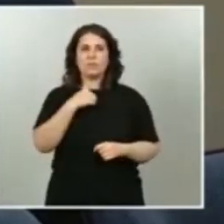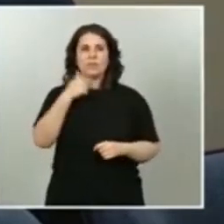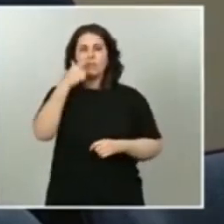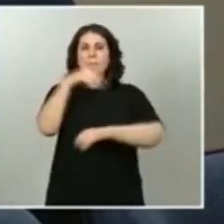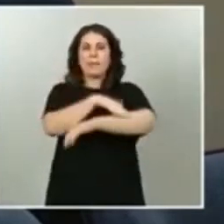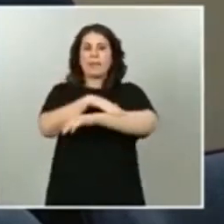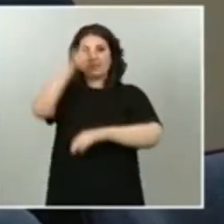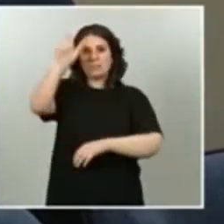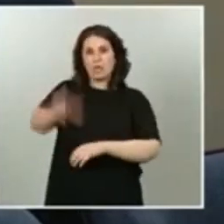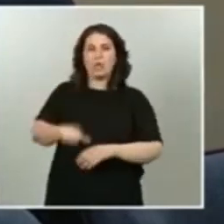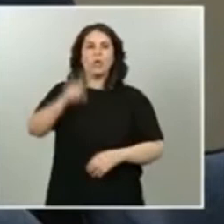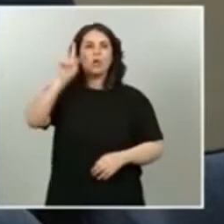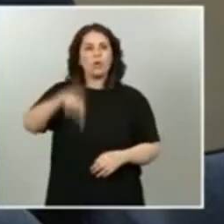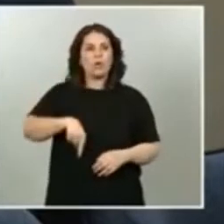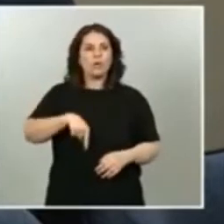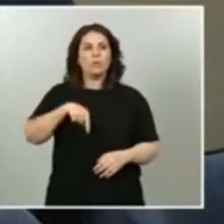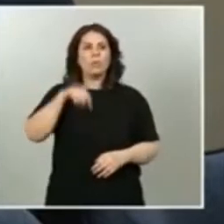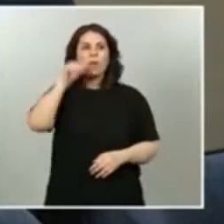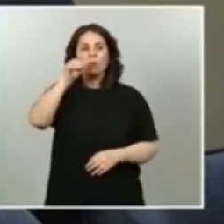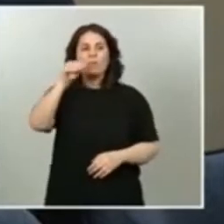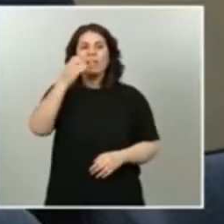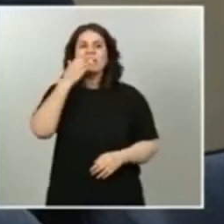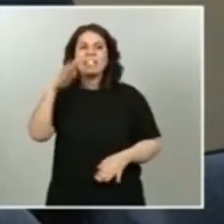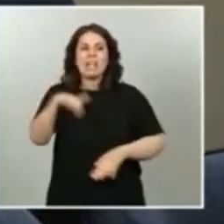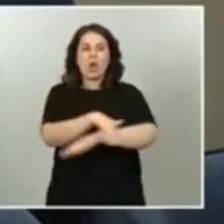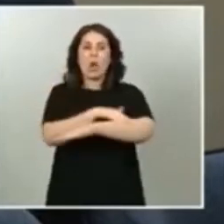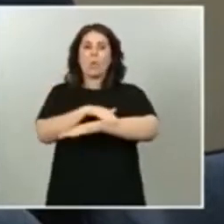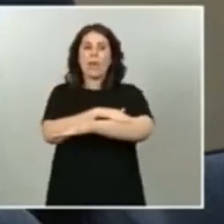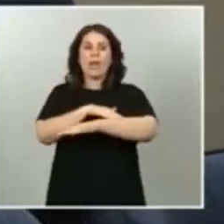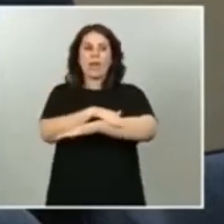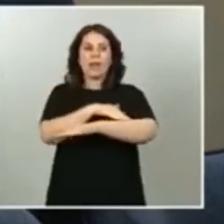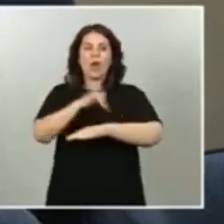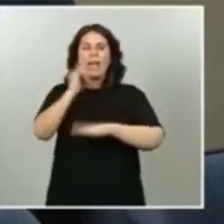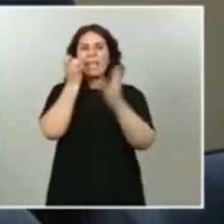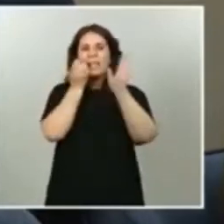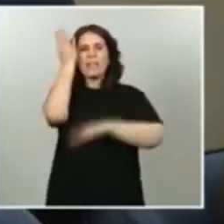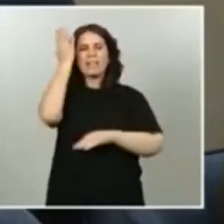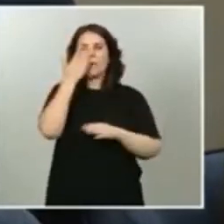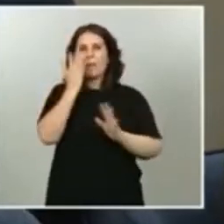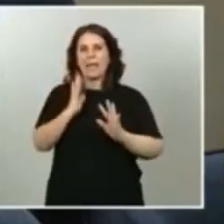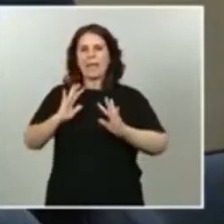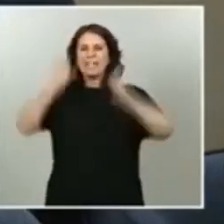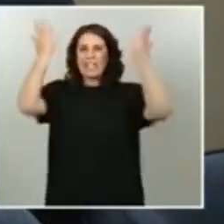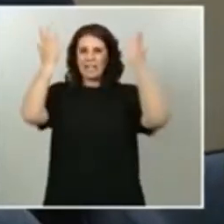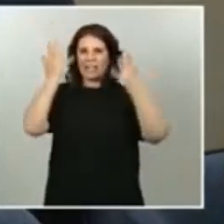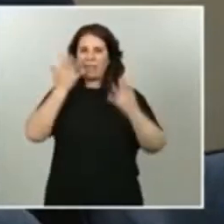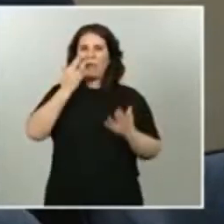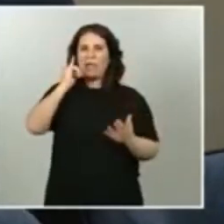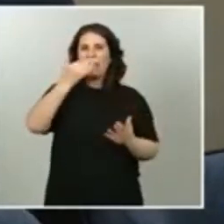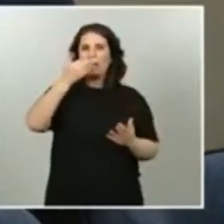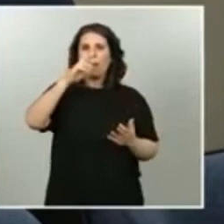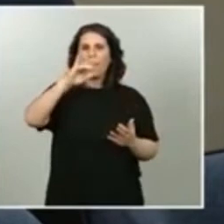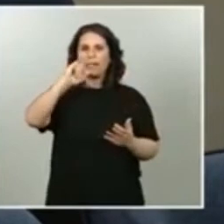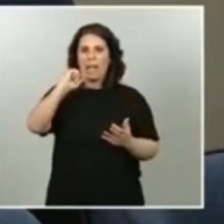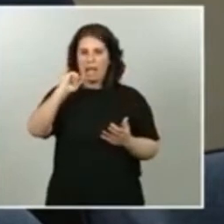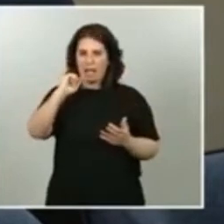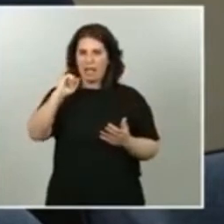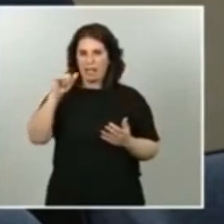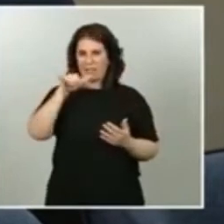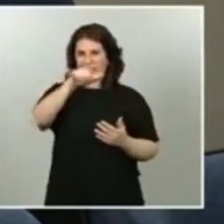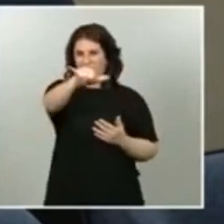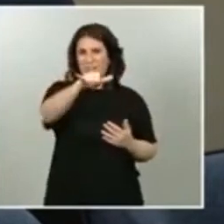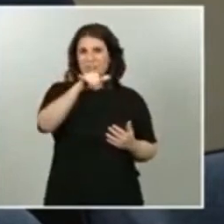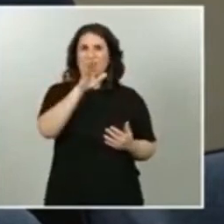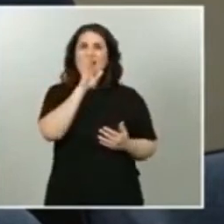si el Gobierno se plantea algún tipo de iniciativa de rescate de Iberia, en línea con lo que han hecho otros países